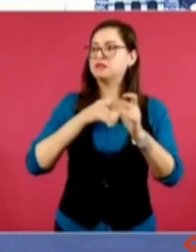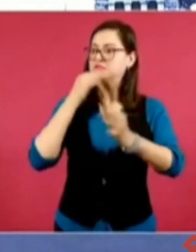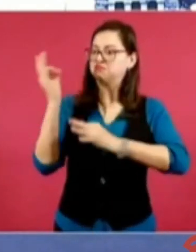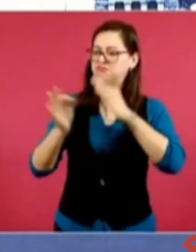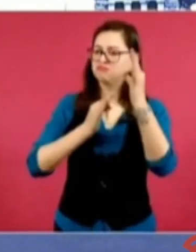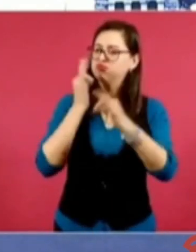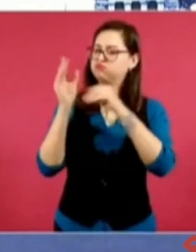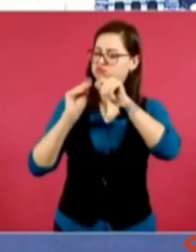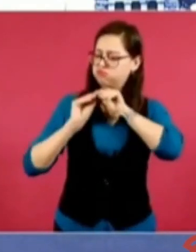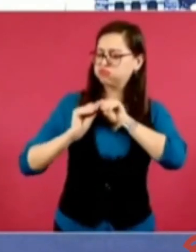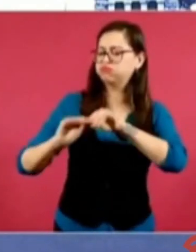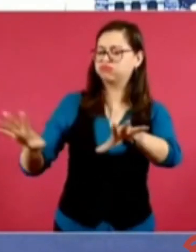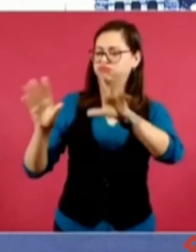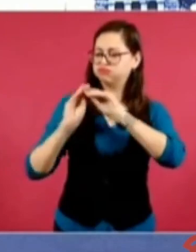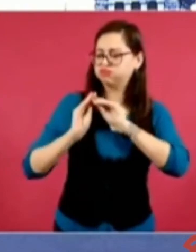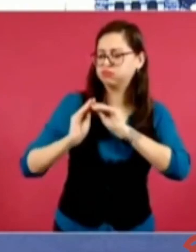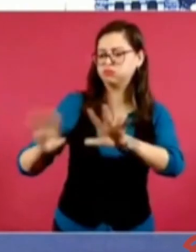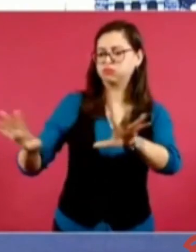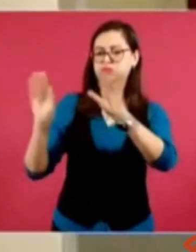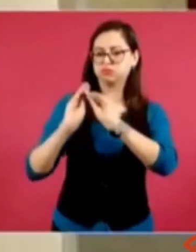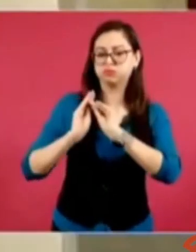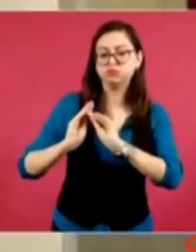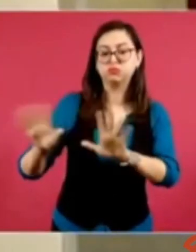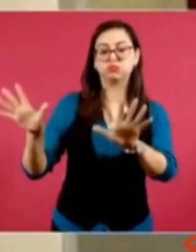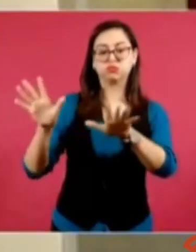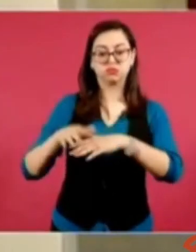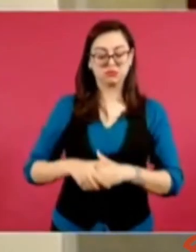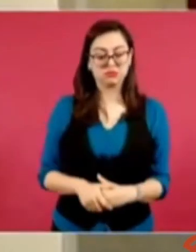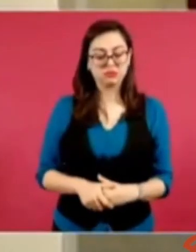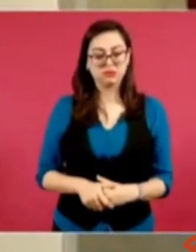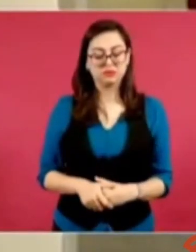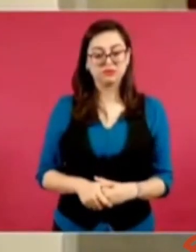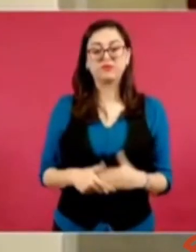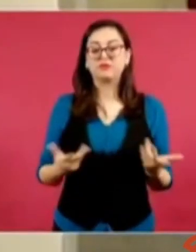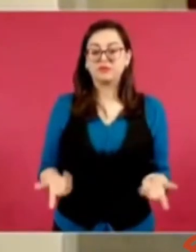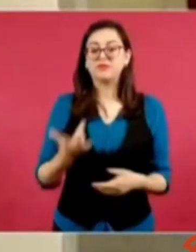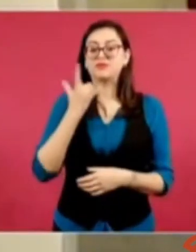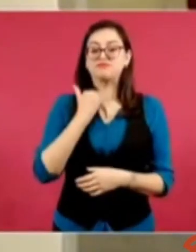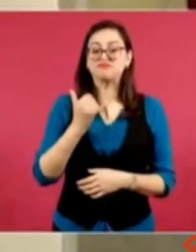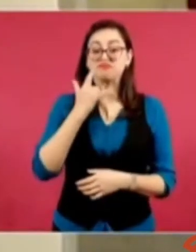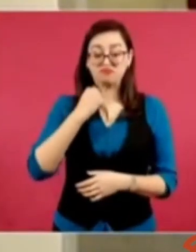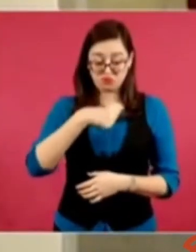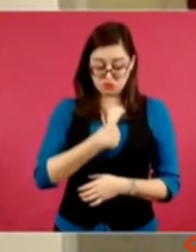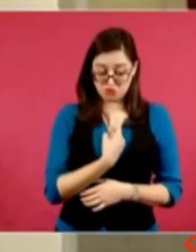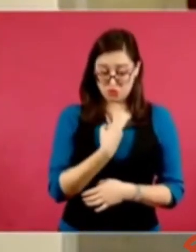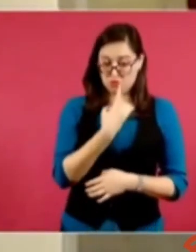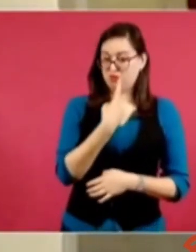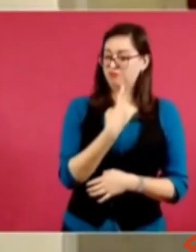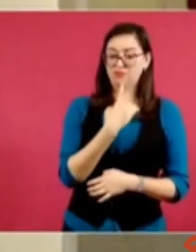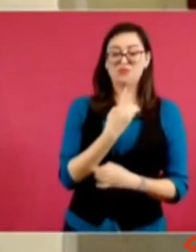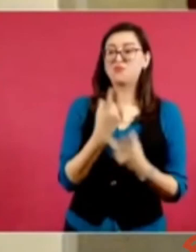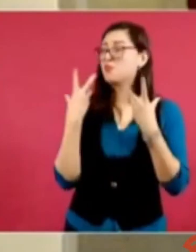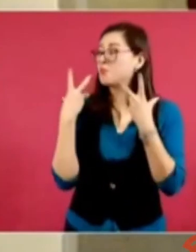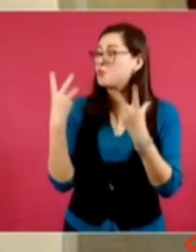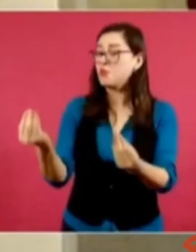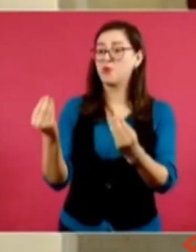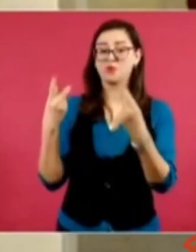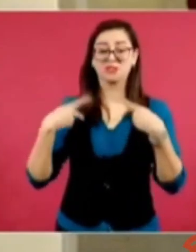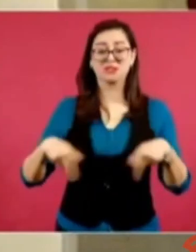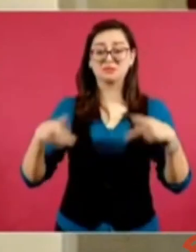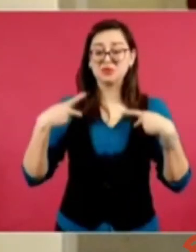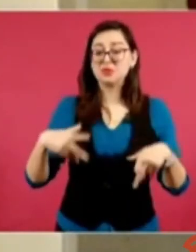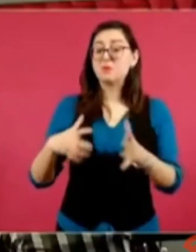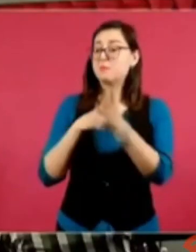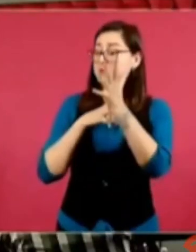lo digo porque es el esfuerzo el sacrificio de muchísima gente de